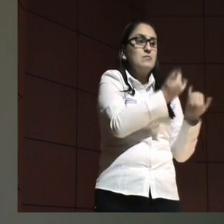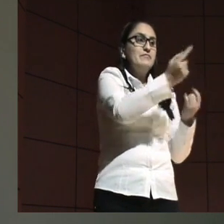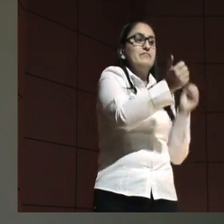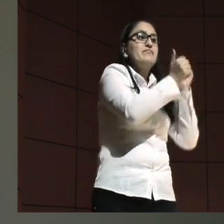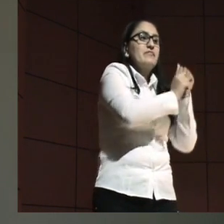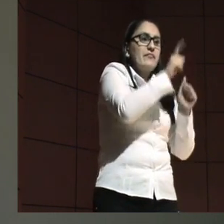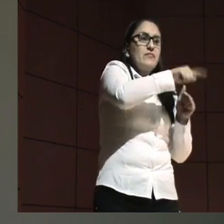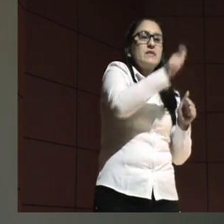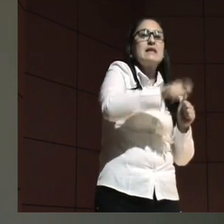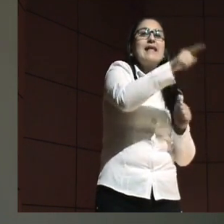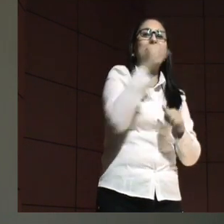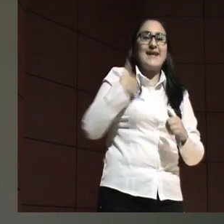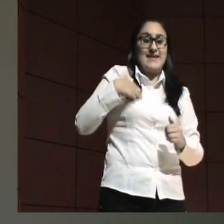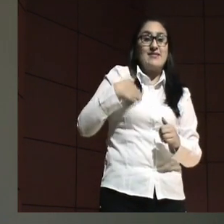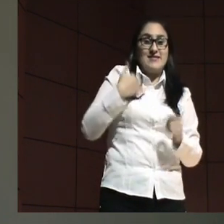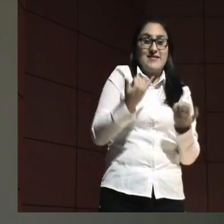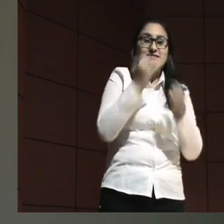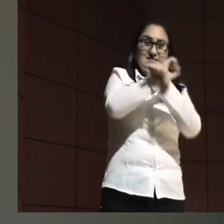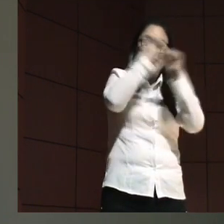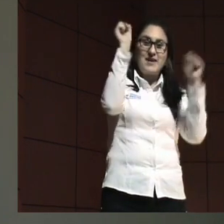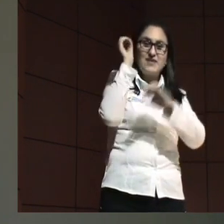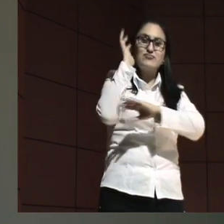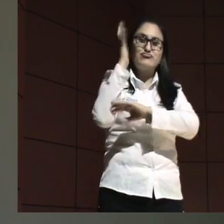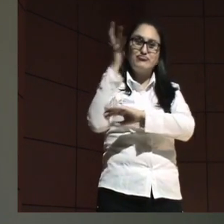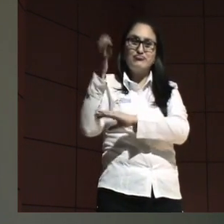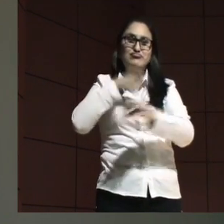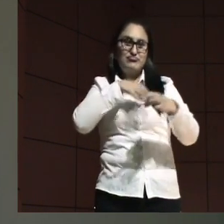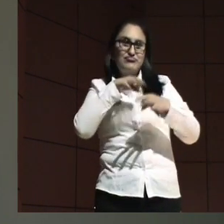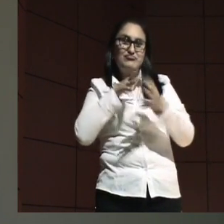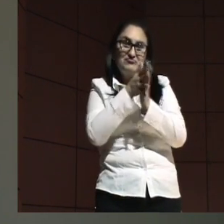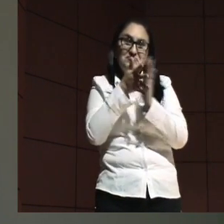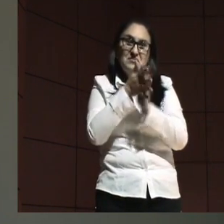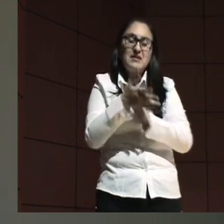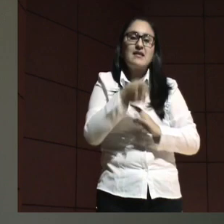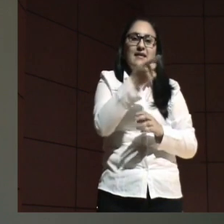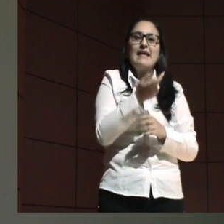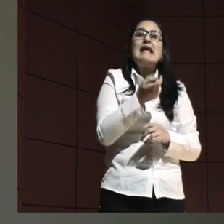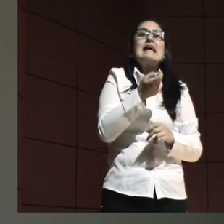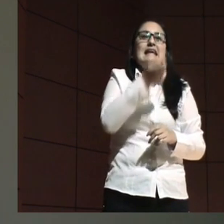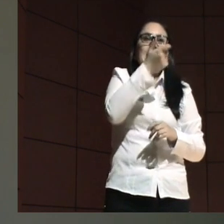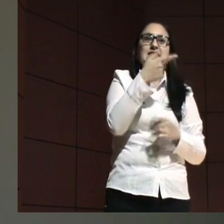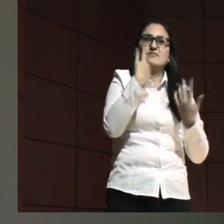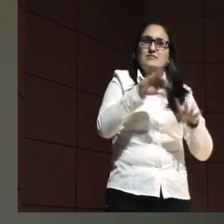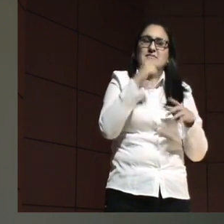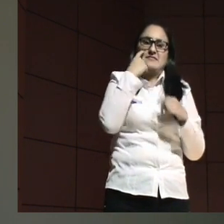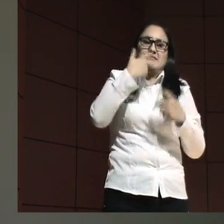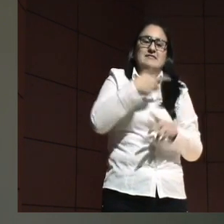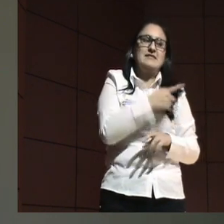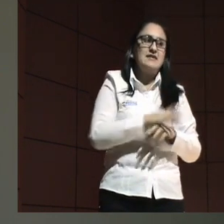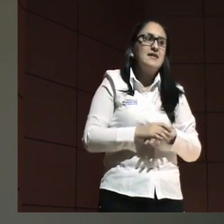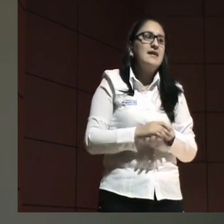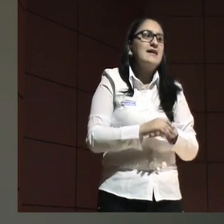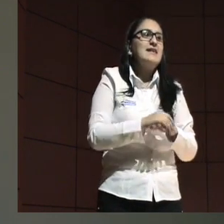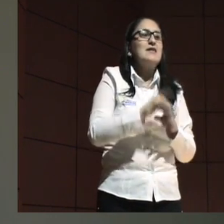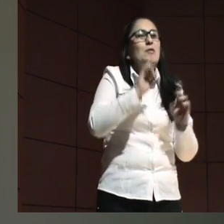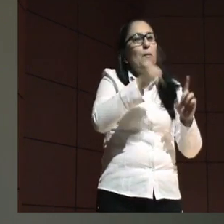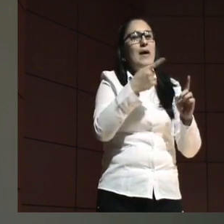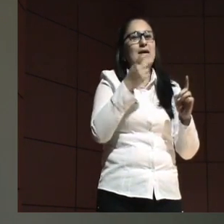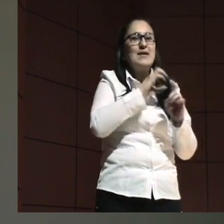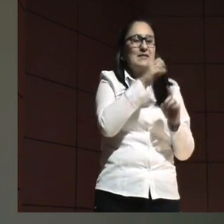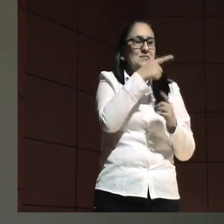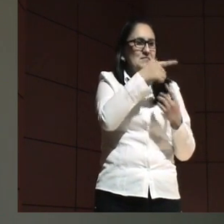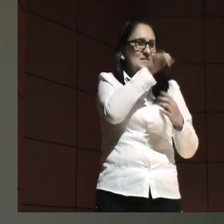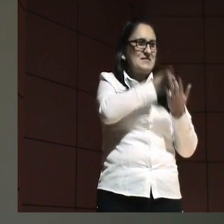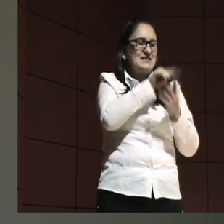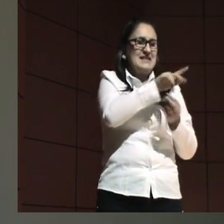alguien también de Argentina que esta mañana hizo su intervención y casi es prevaricadora, de pronto por bajar un